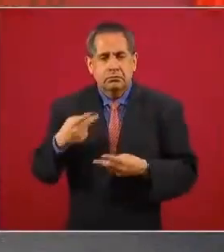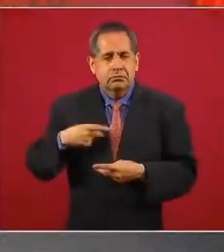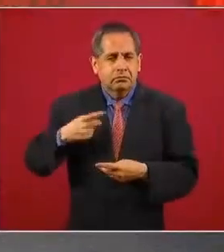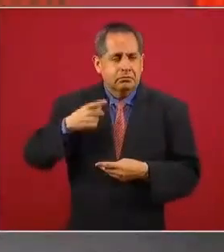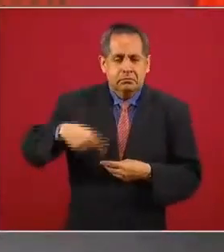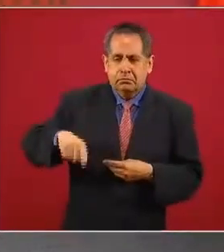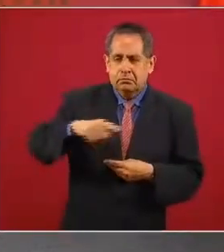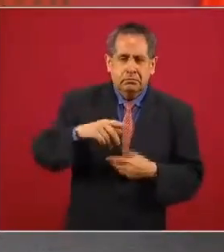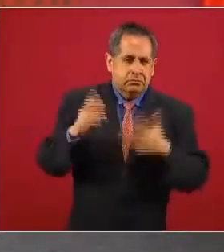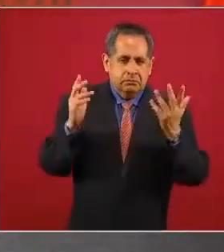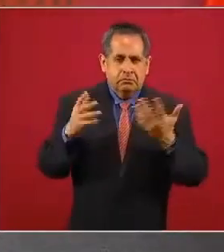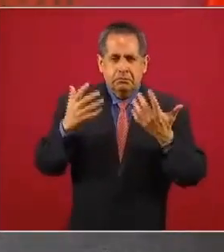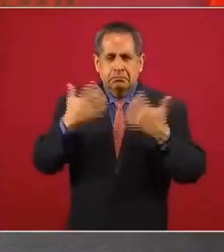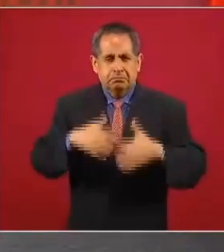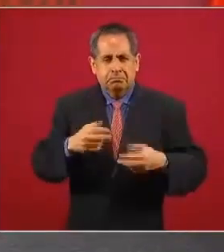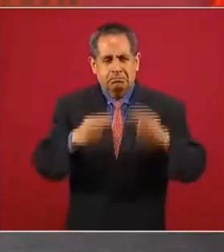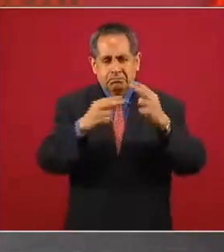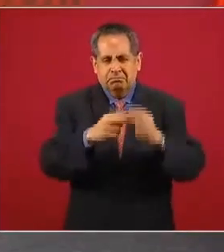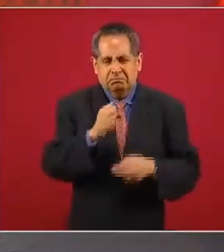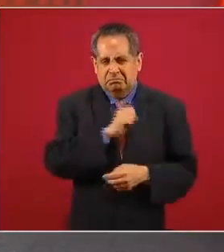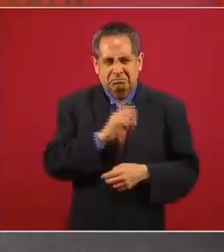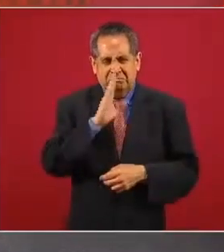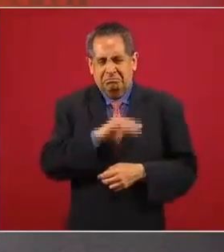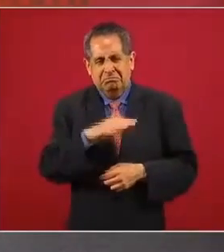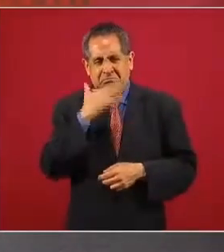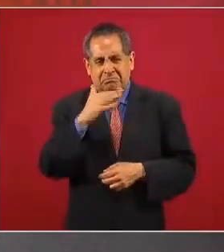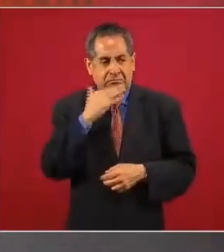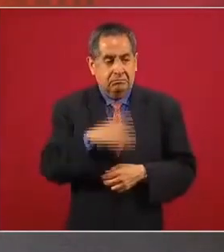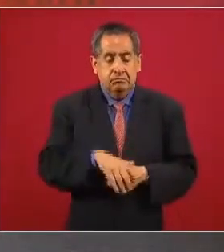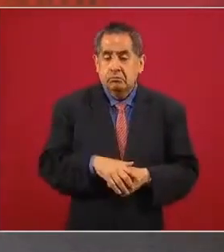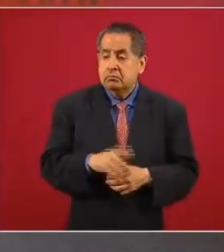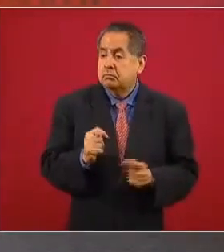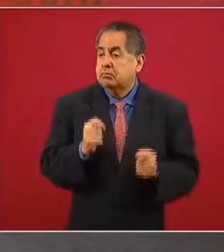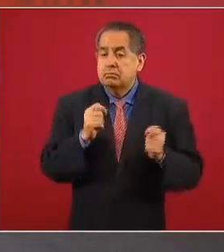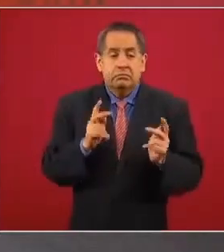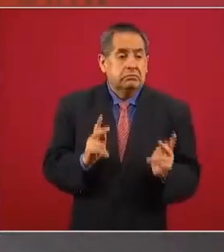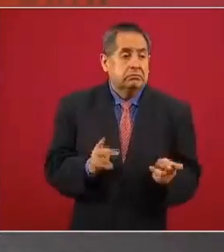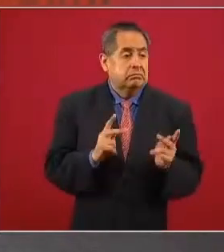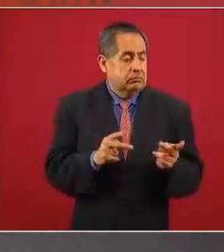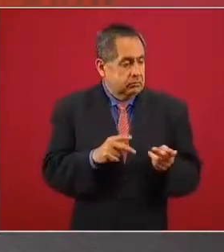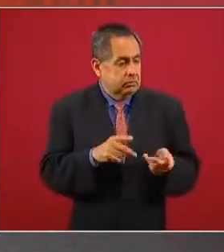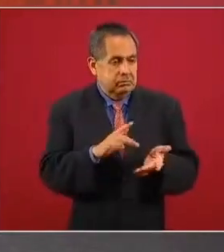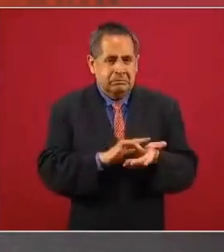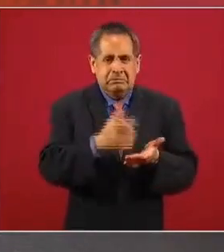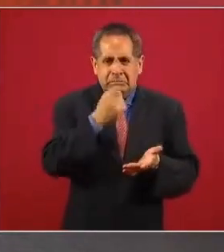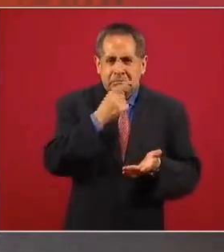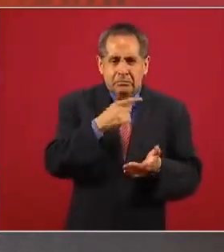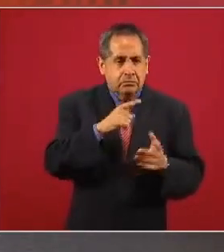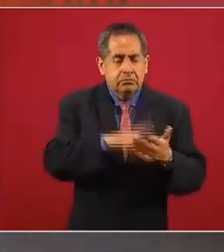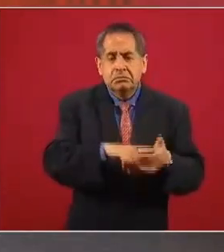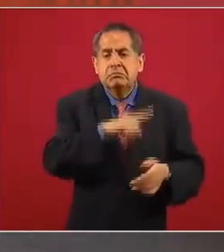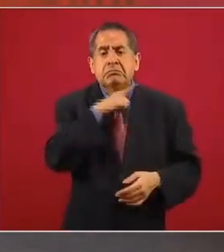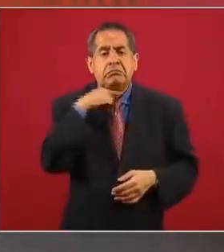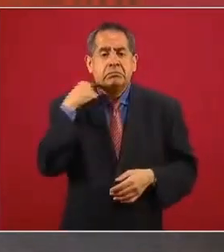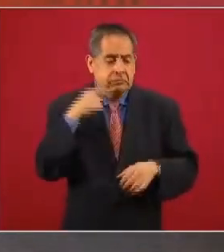empresarios vendiendo medicina caduca